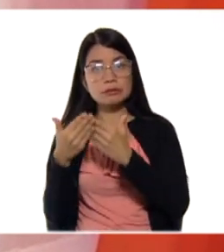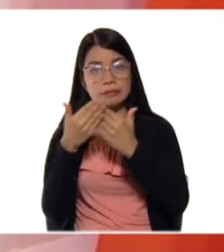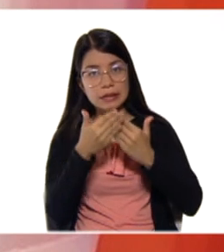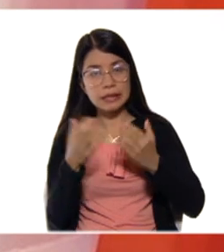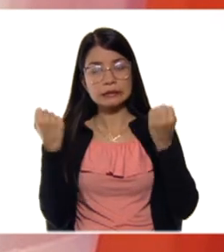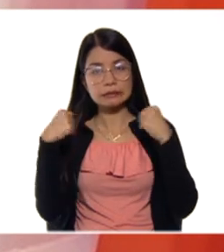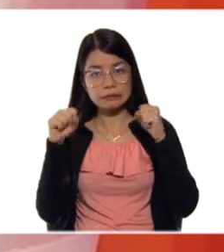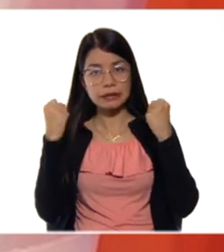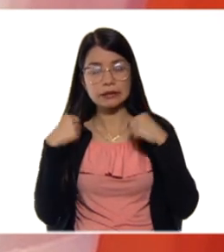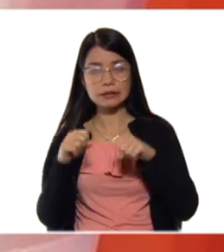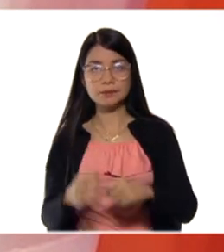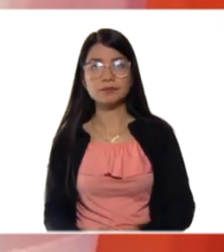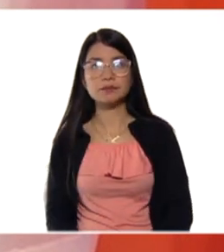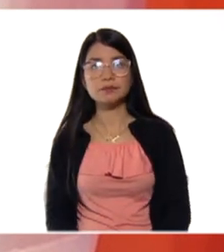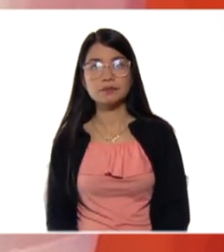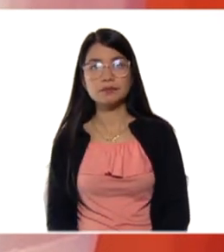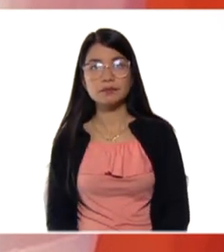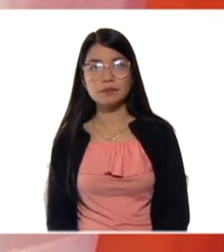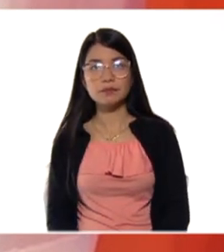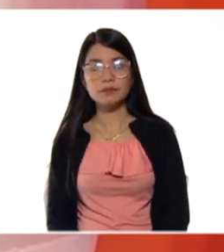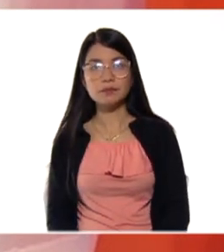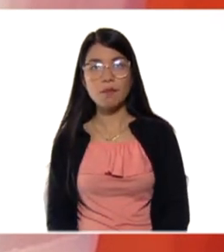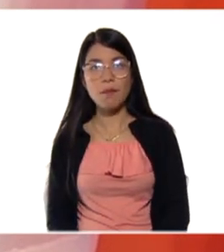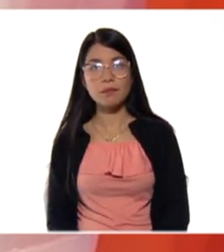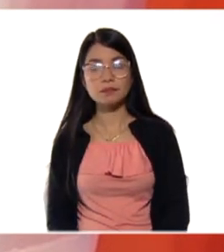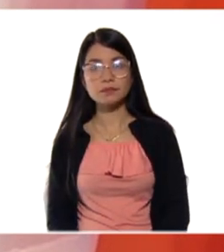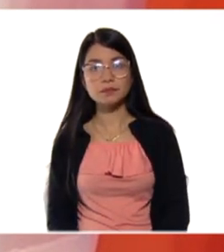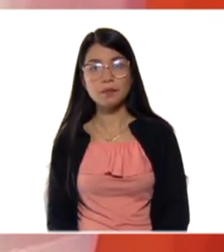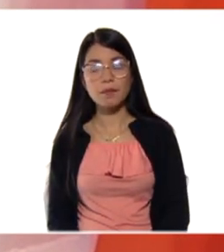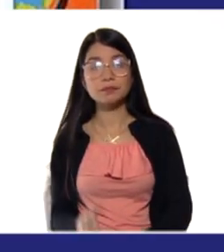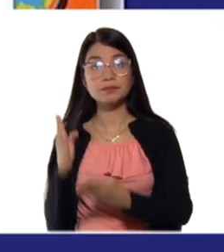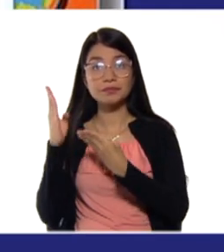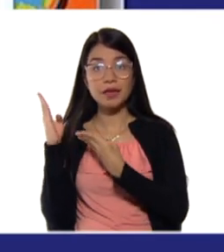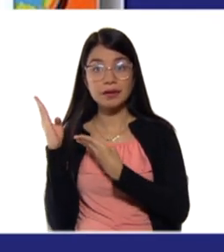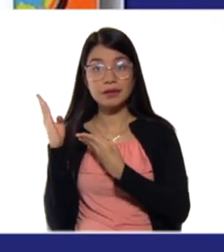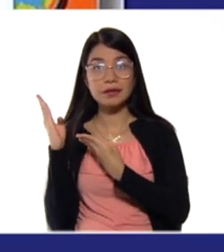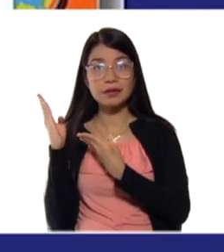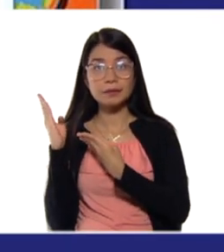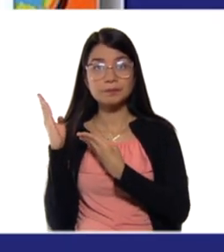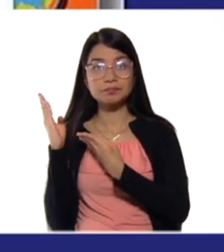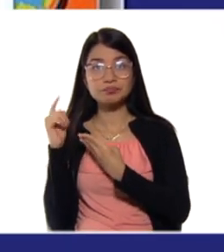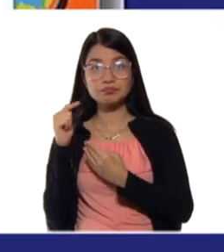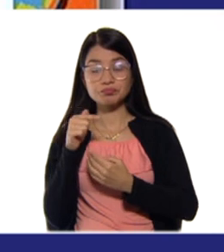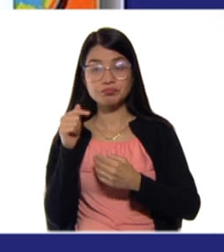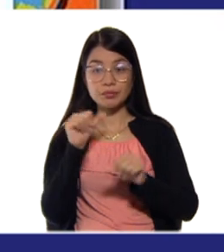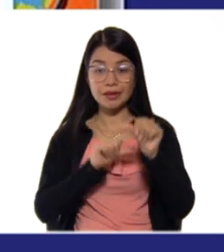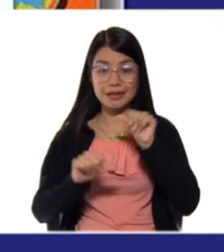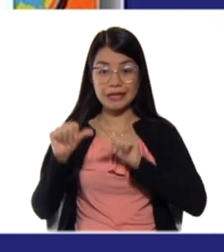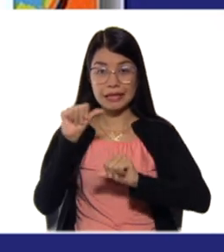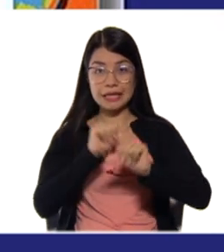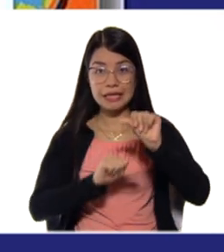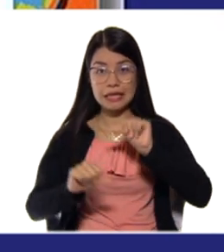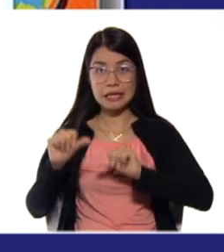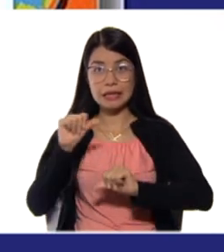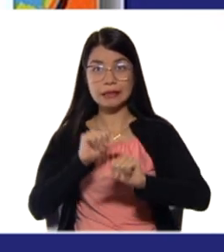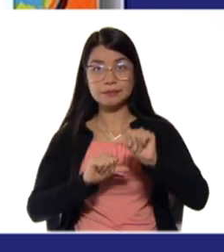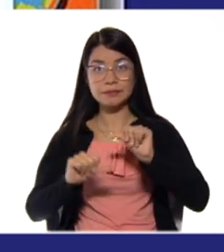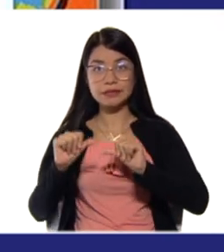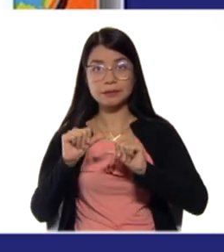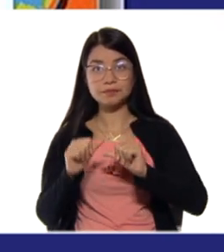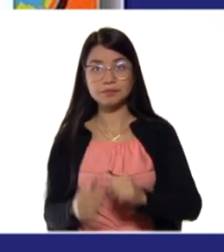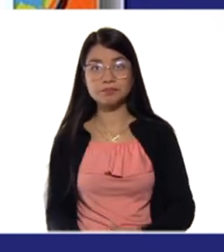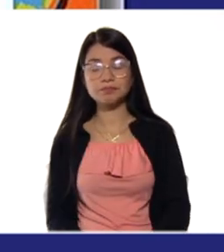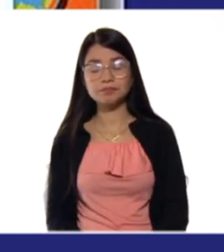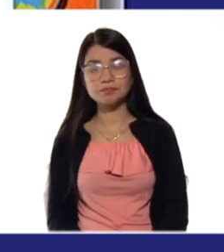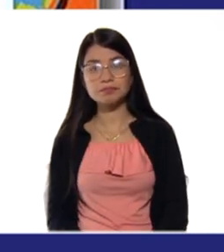Aquí tenemos una celda donde se da una reacción química. Tenemos un ánodo y un cátodo.